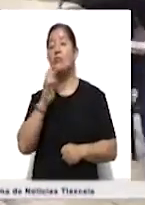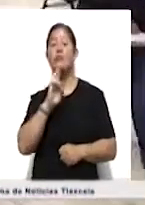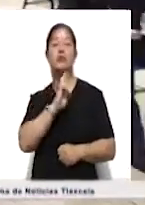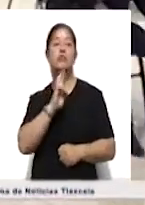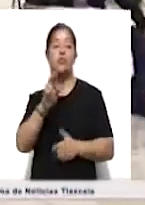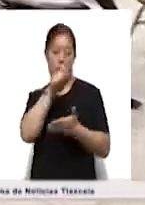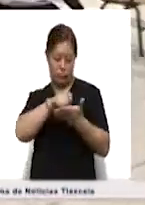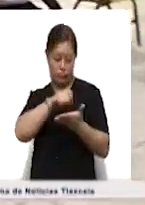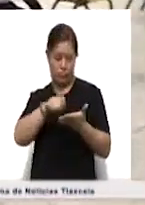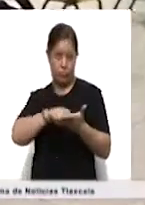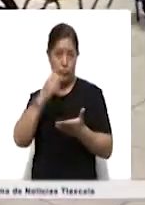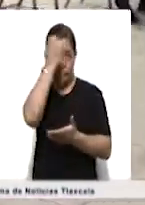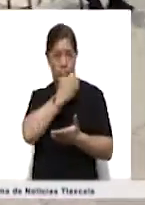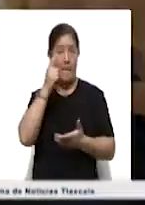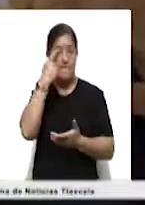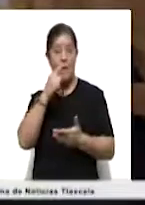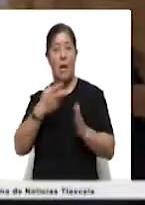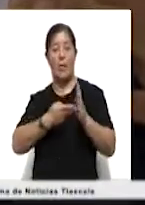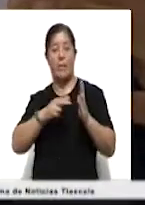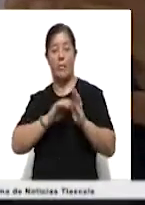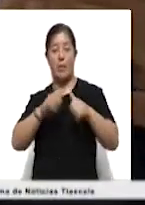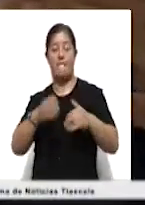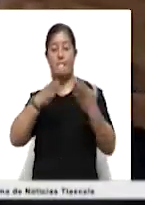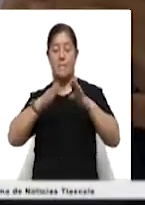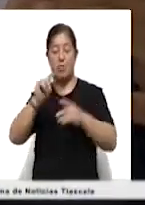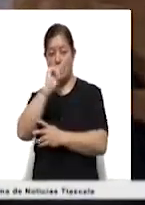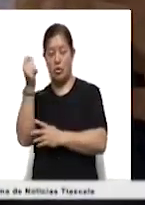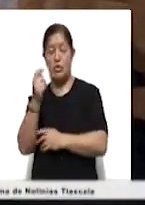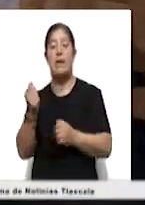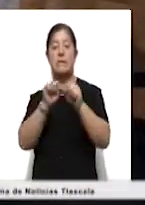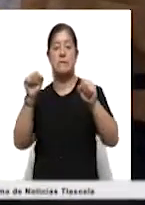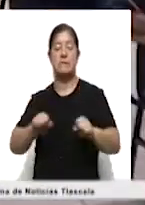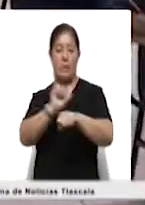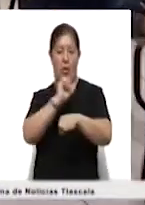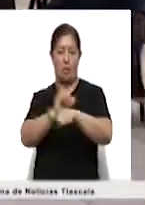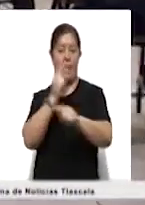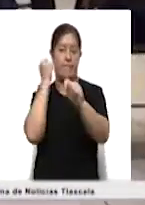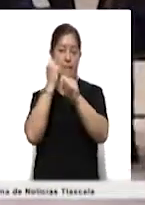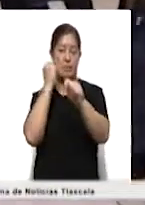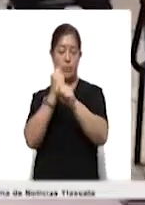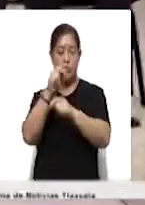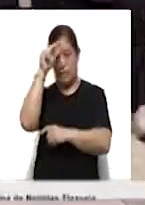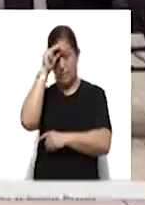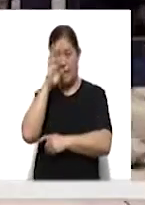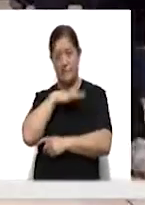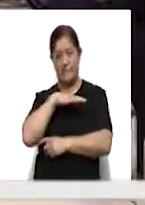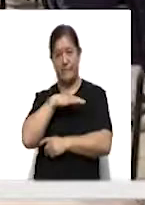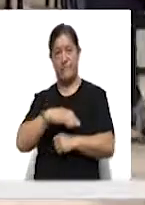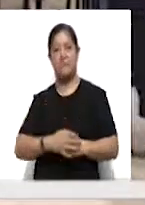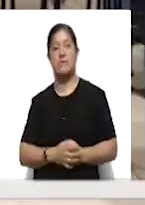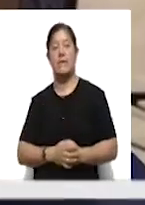reactivos para ingresar a las ingenierías de biotecnología, sistemas automotrices, transporte, inteligencia artificial,